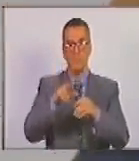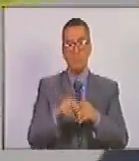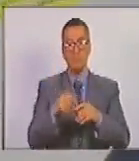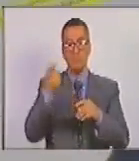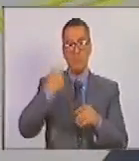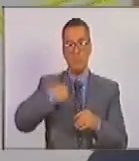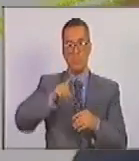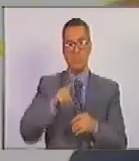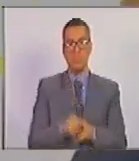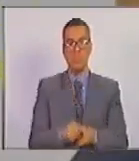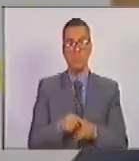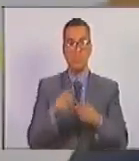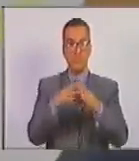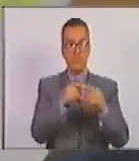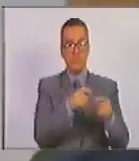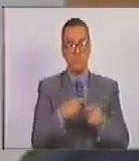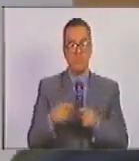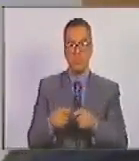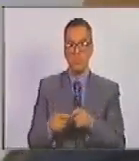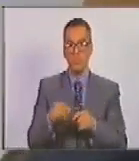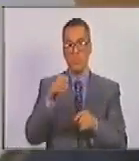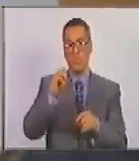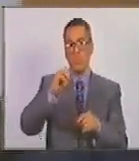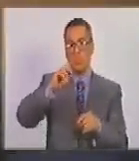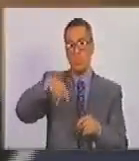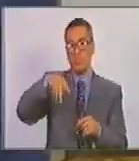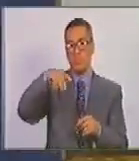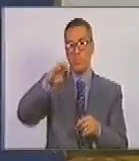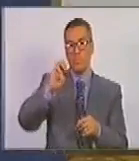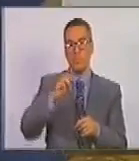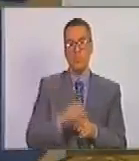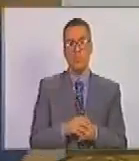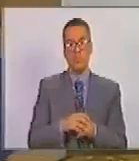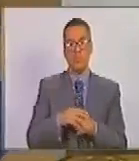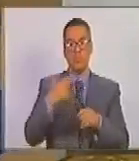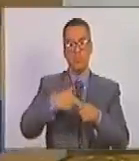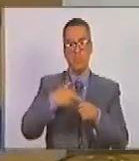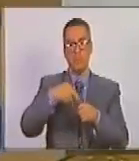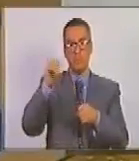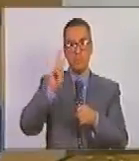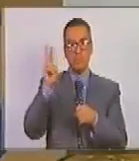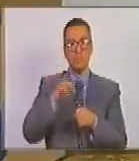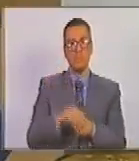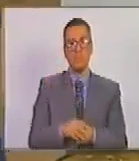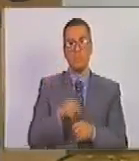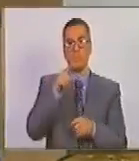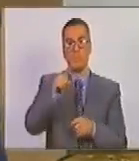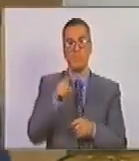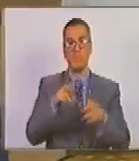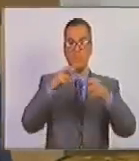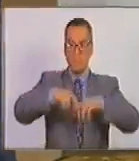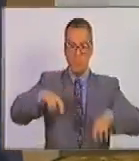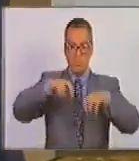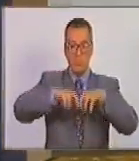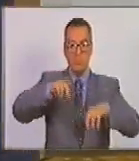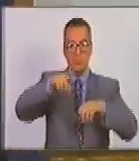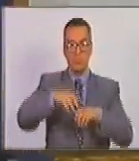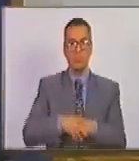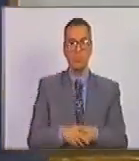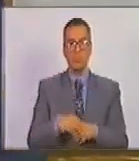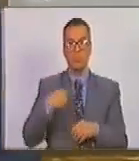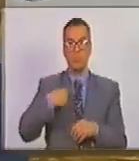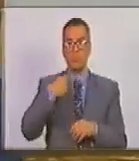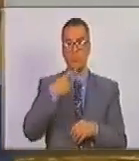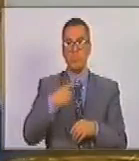existencia de la Junta Administradora ACOP de Petróleos de Venezuela es decir esta investigación va a